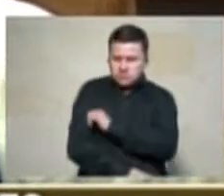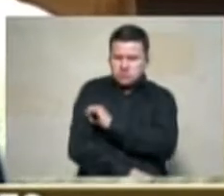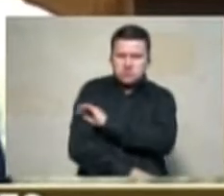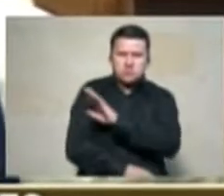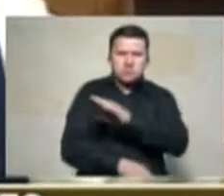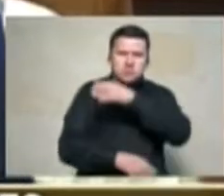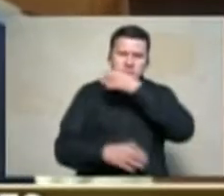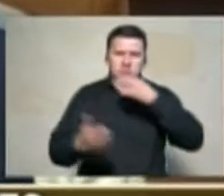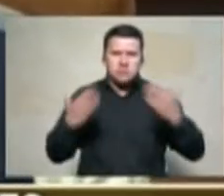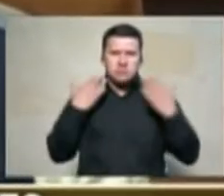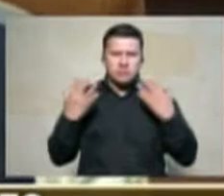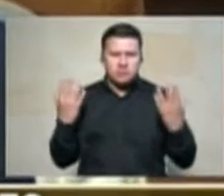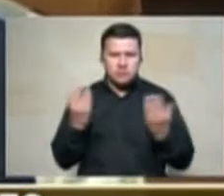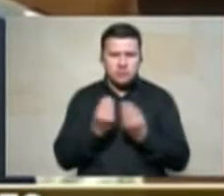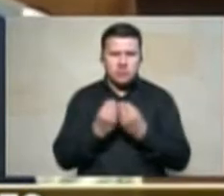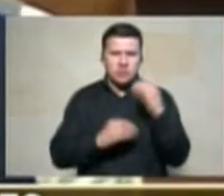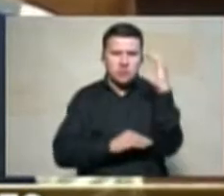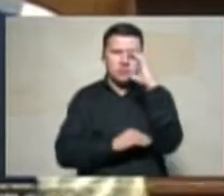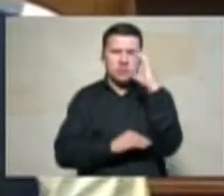campesinado colombiano